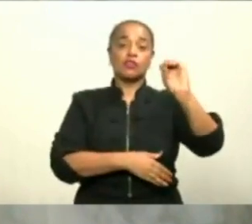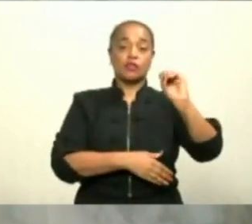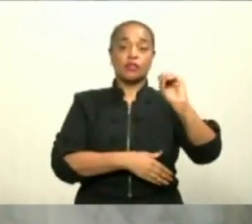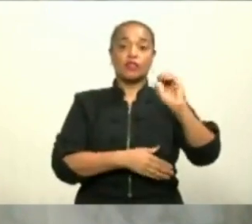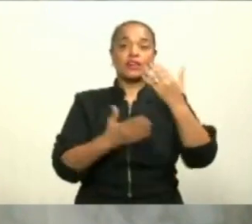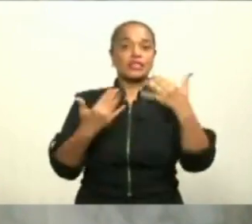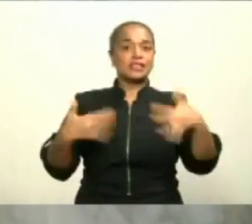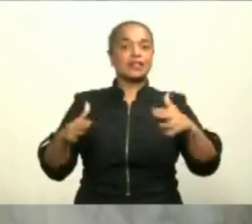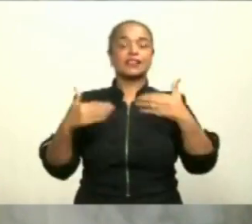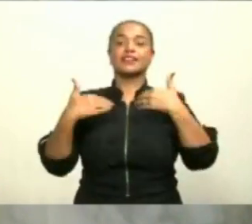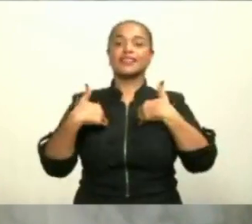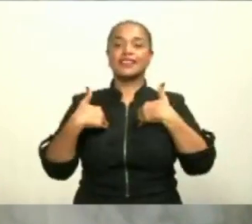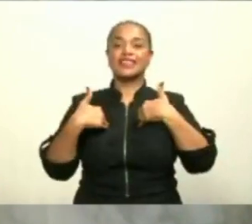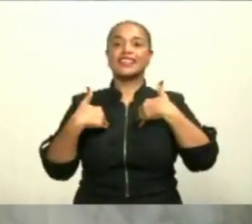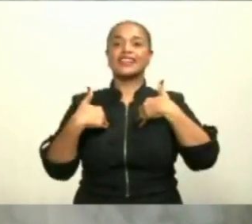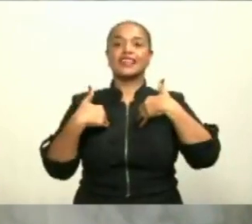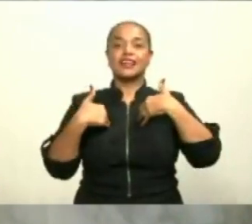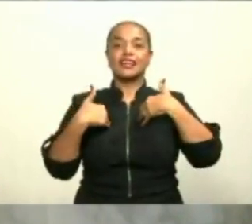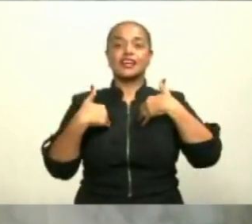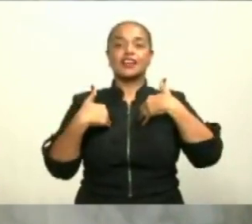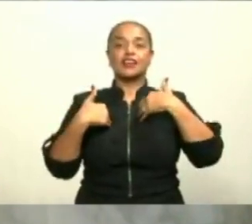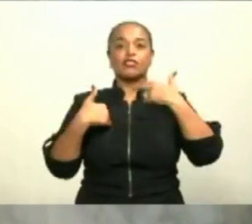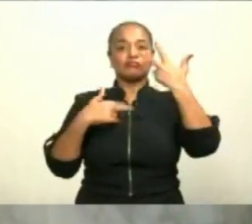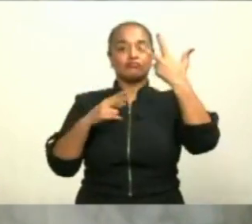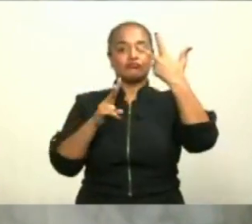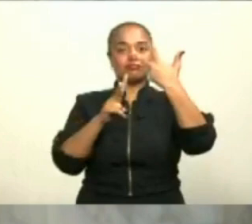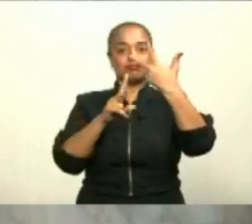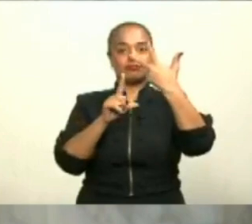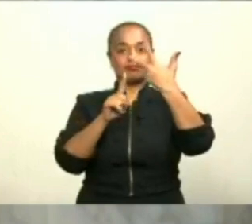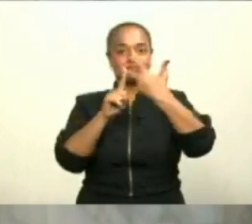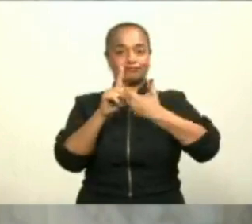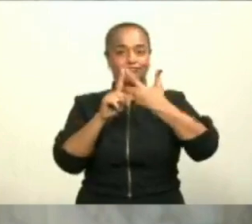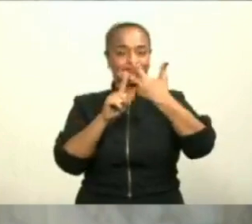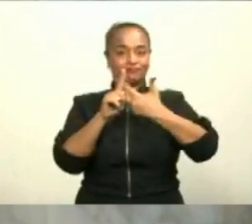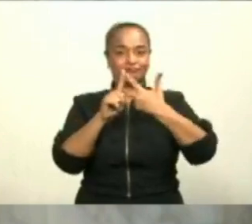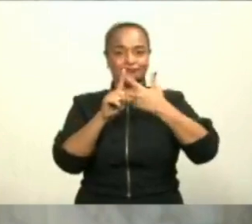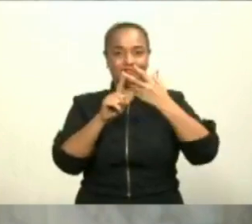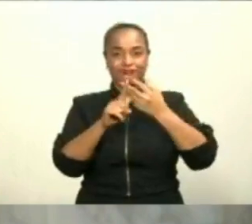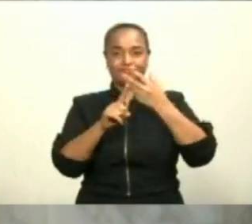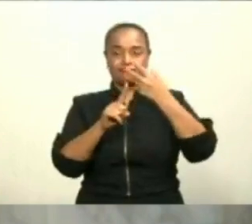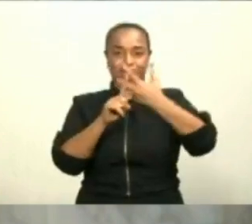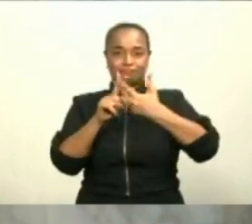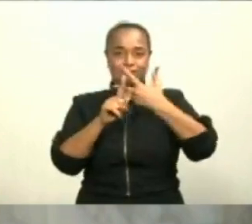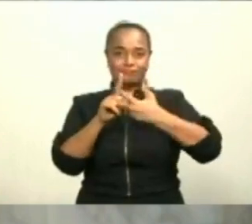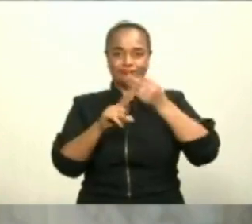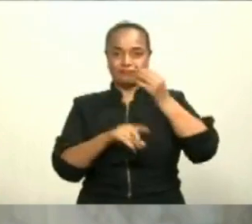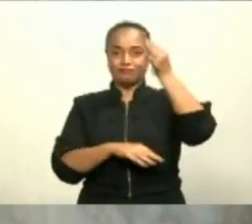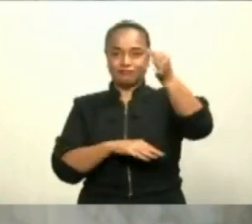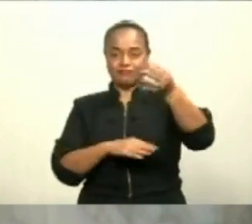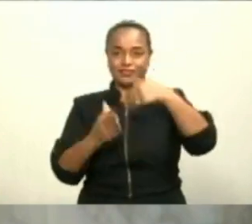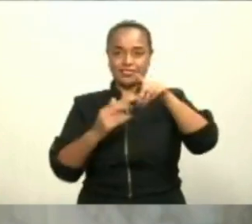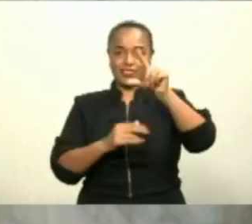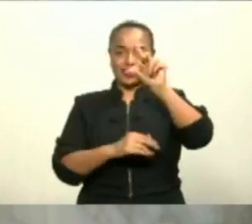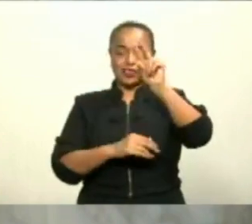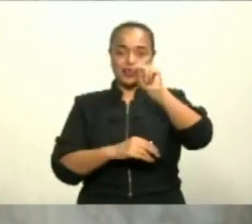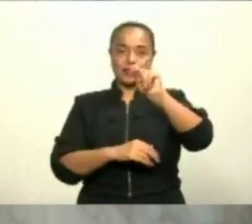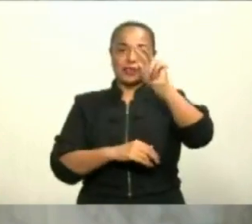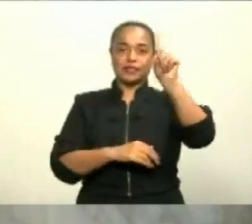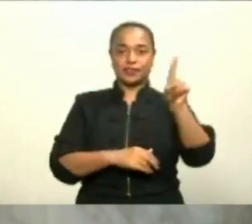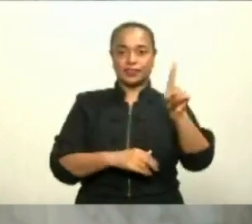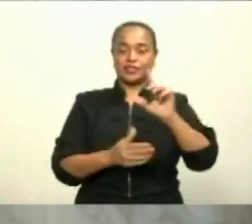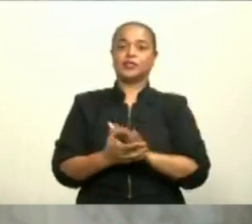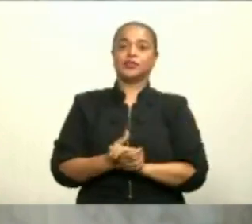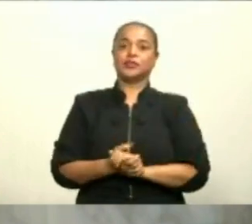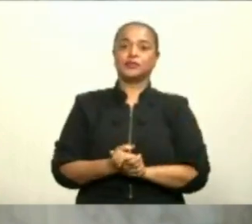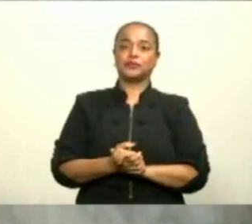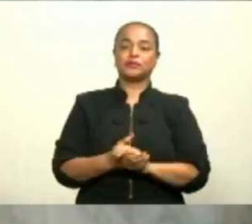partir del primer trimestre del 2021, y sujeto a la aprobación del Congreso Nacional, y de resultar exitosos los ensayos clínicos que se están